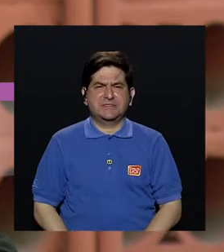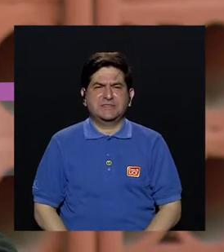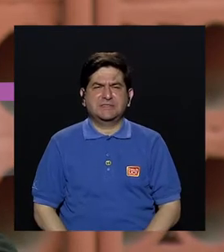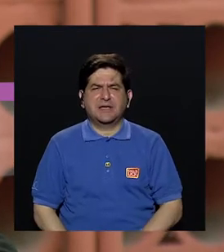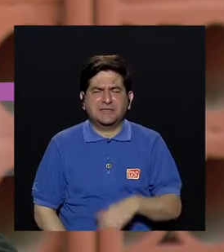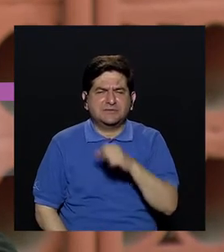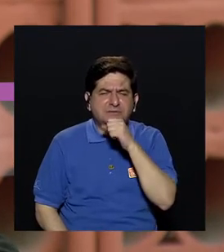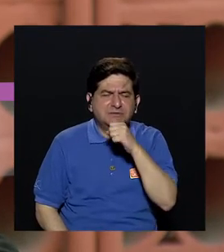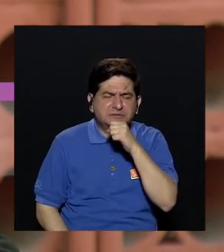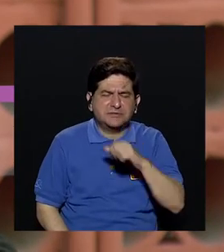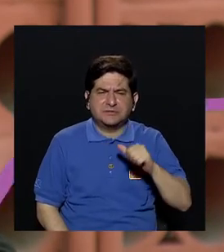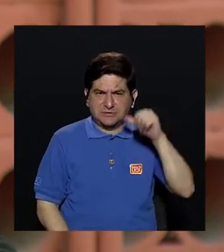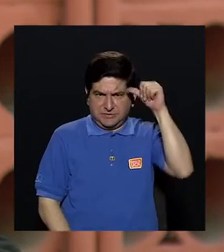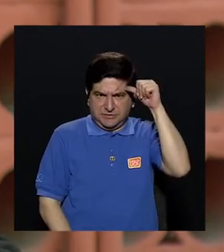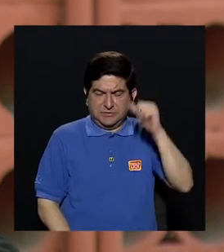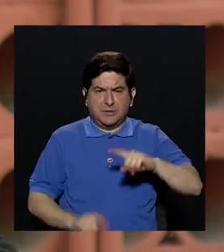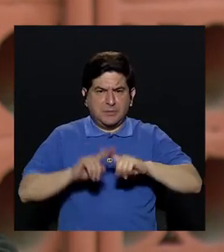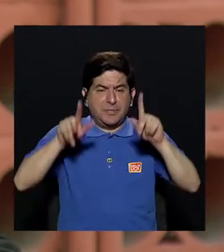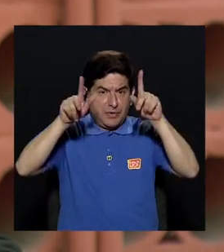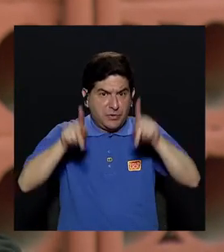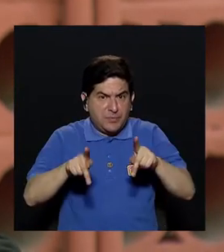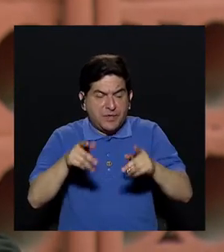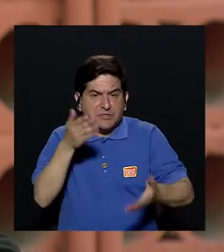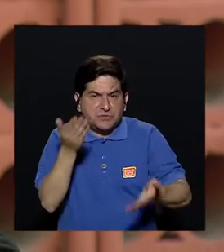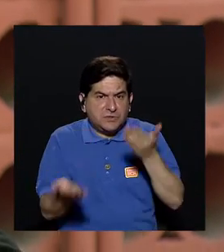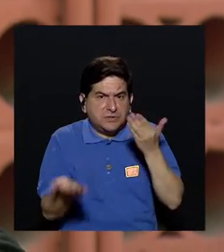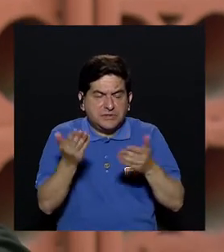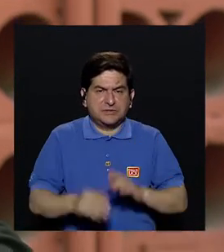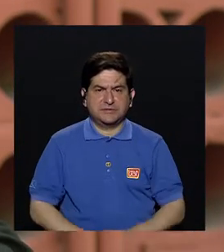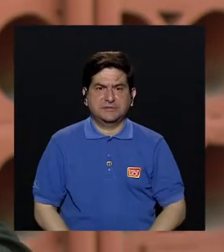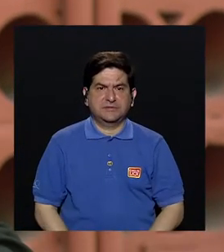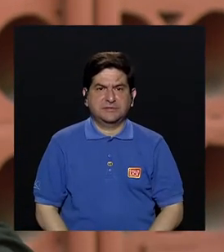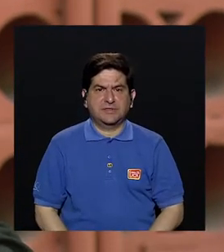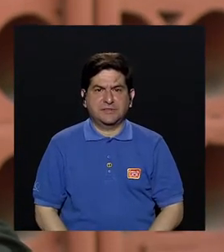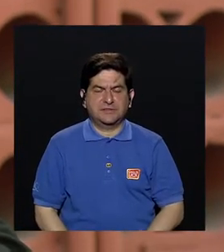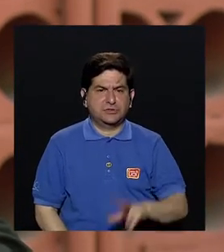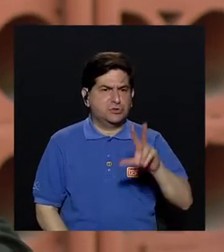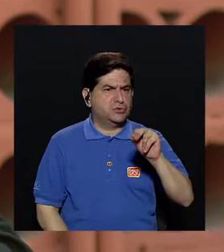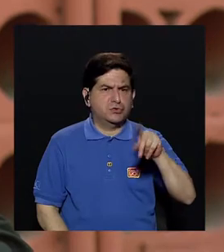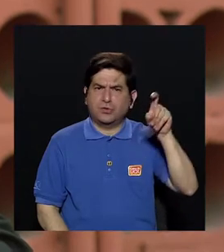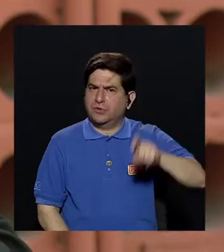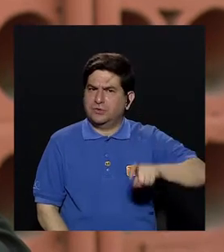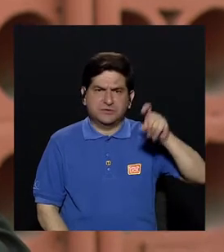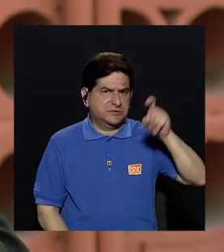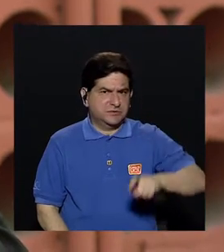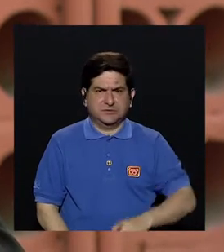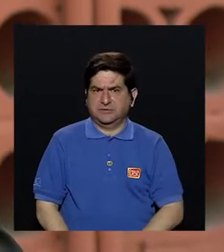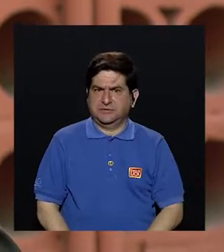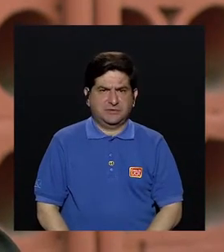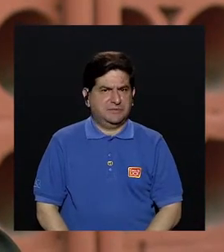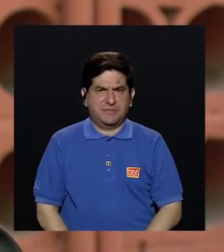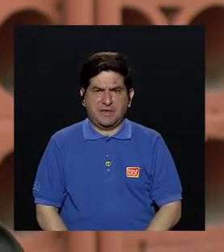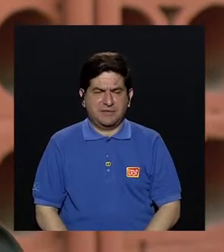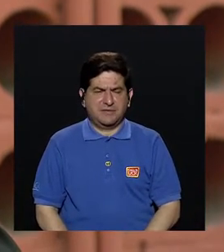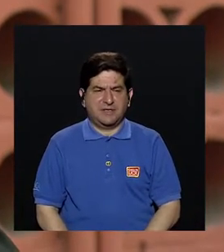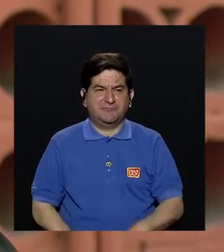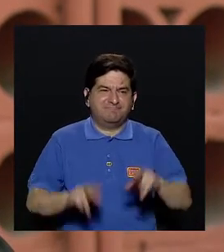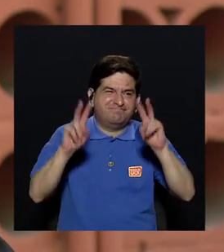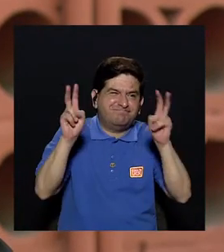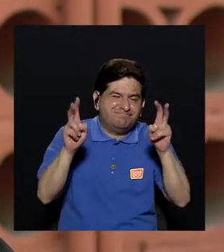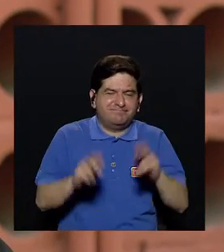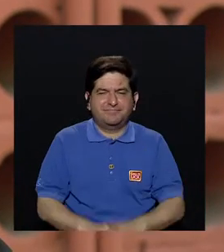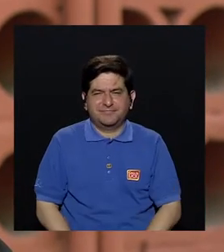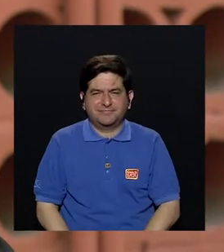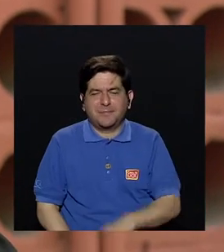mayor edad, pero existen casos de personas que no son tan, digamos, tan viejas,